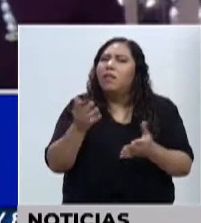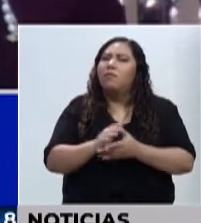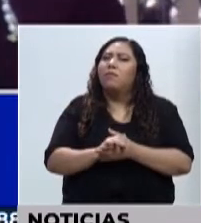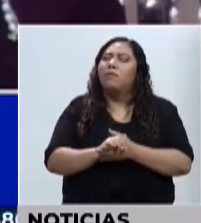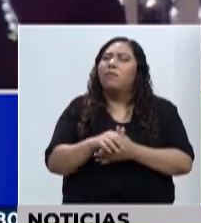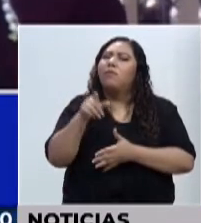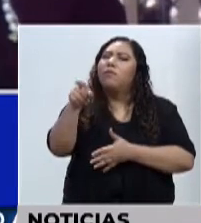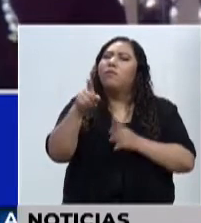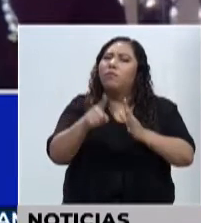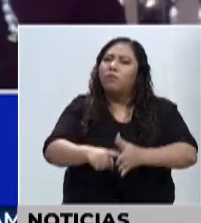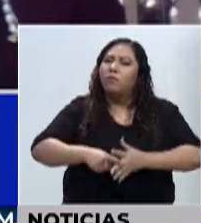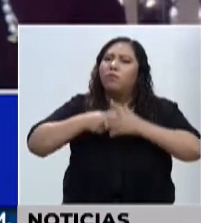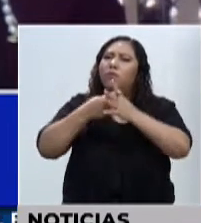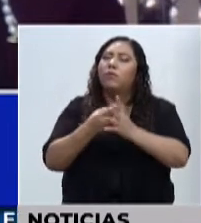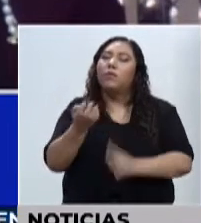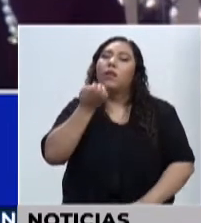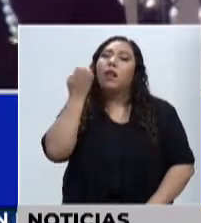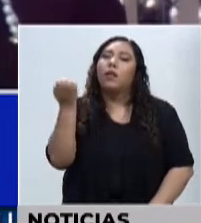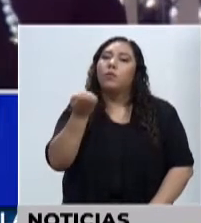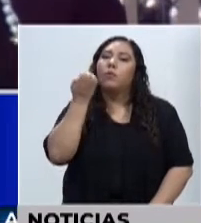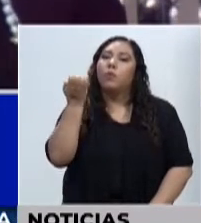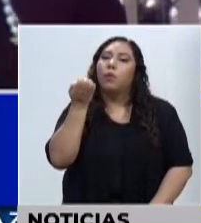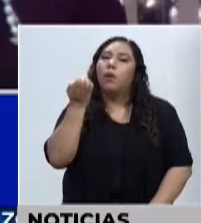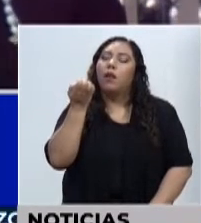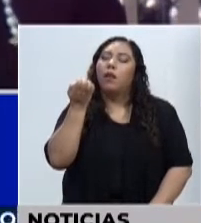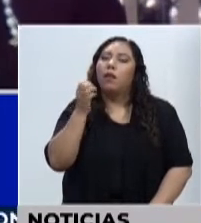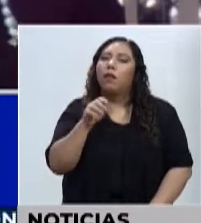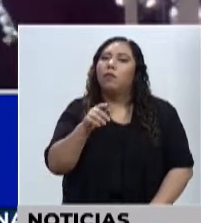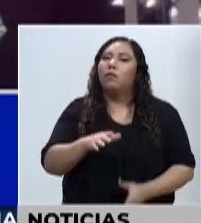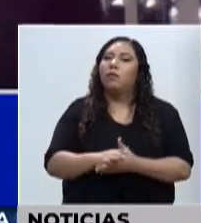poco de cómo nace esta Escuela de Alta Gerencia Pública.